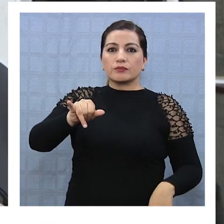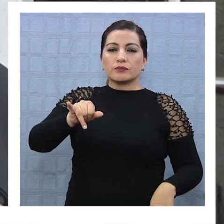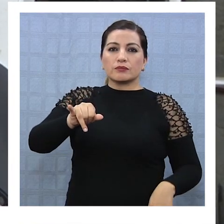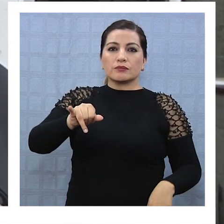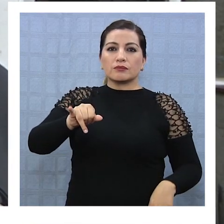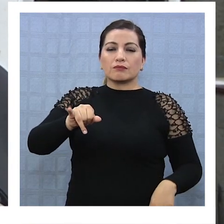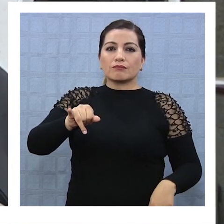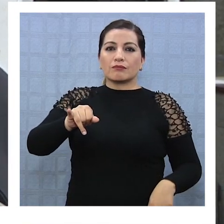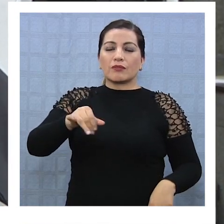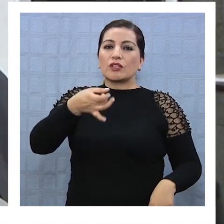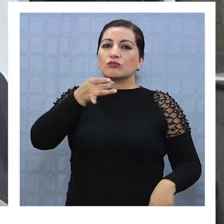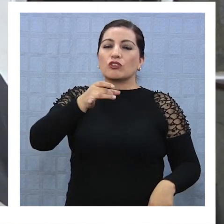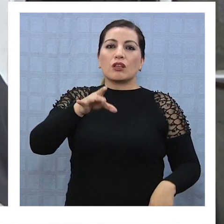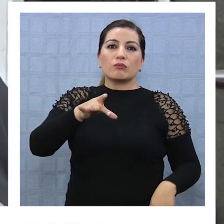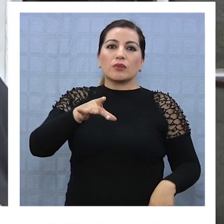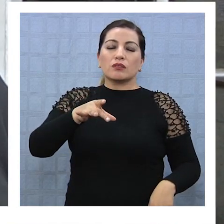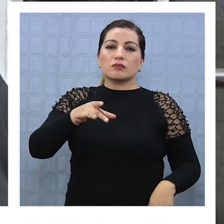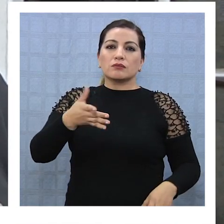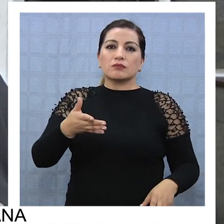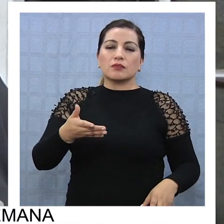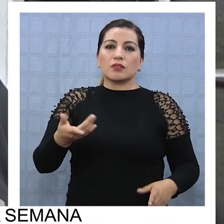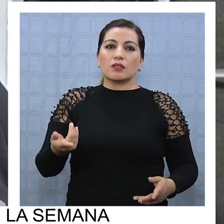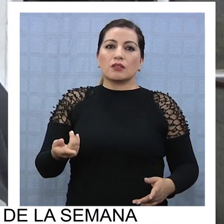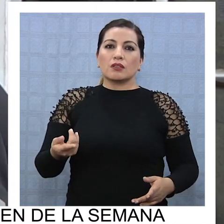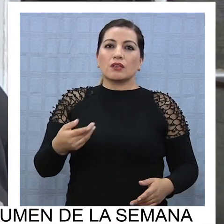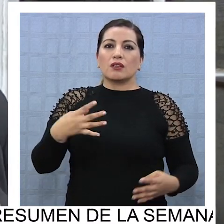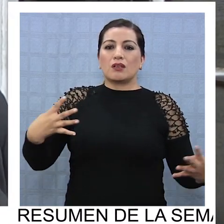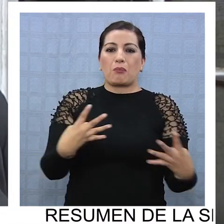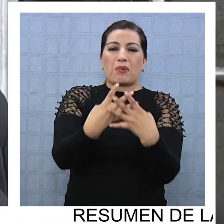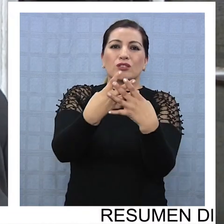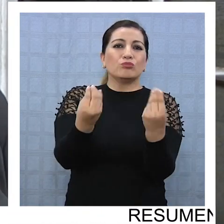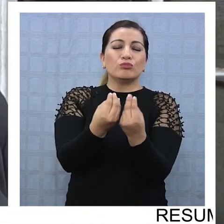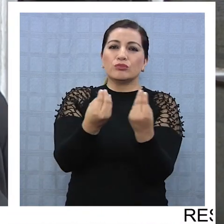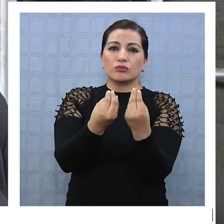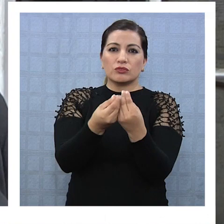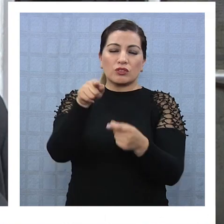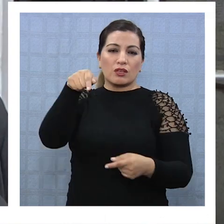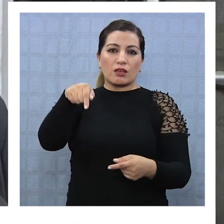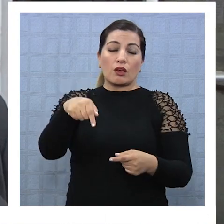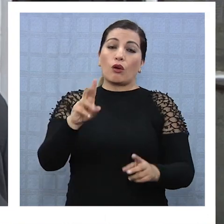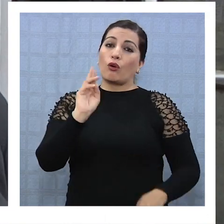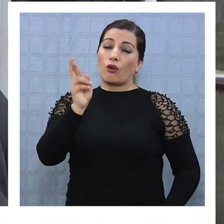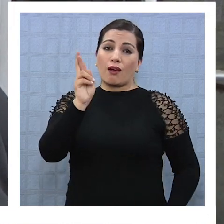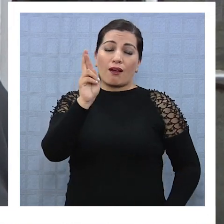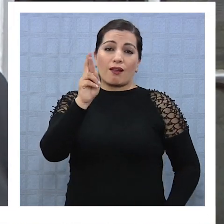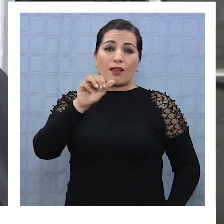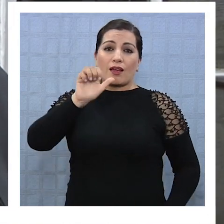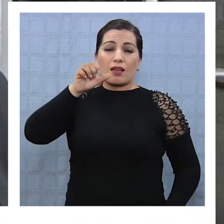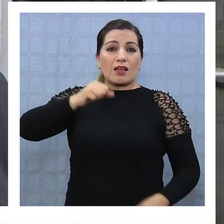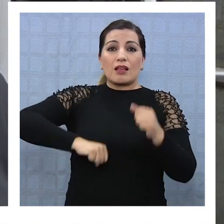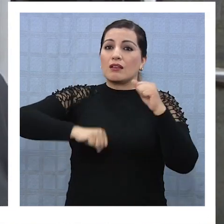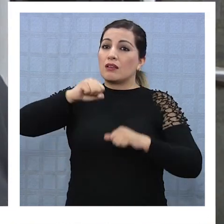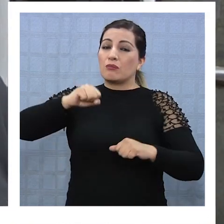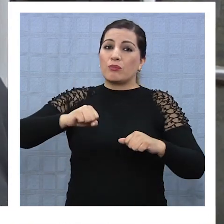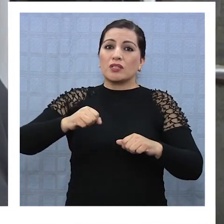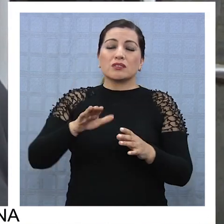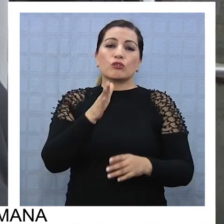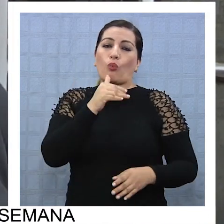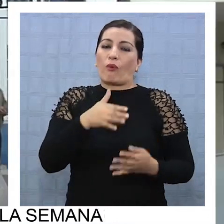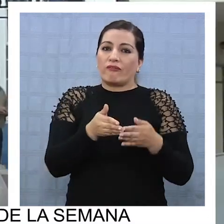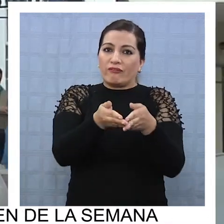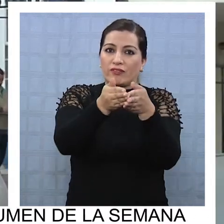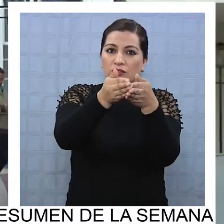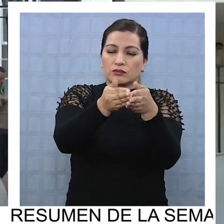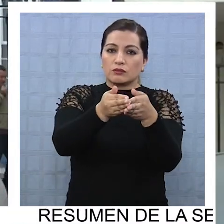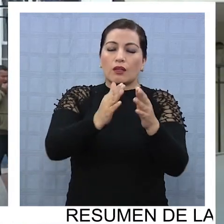y lamentablemente, como te decía, llega solamente el recurso bueno, pero los enmayos son demasiados y es de esperar que Corpesca, a contar del lunes, no saque ningún